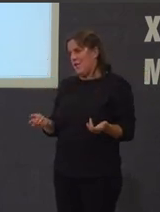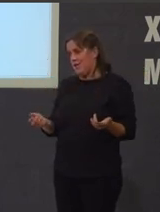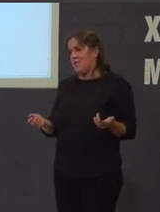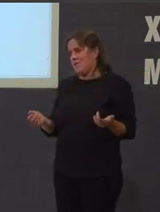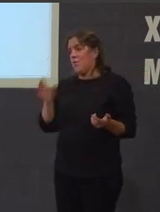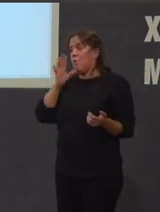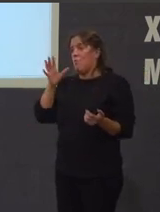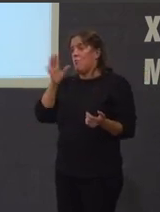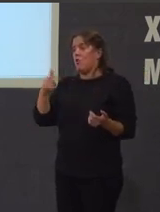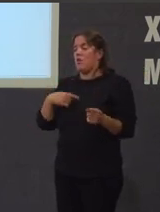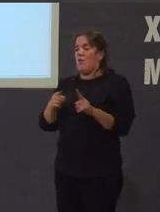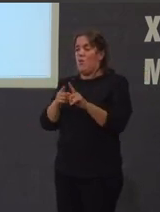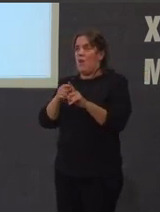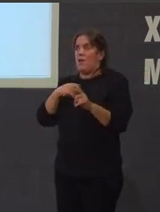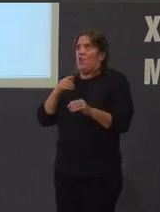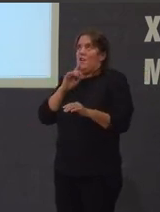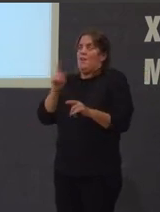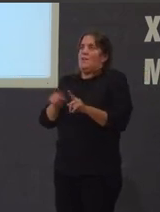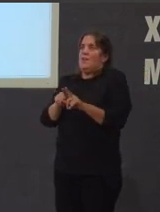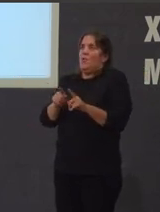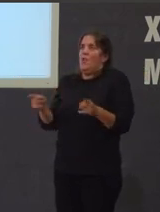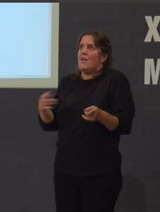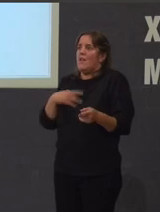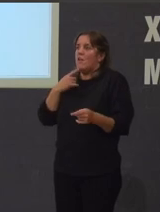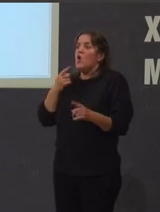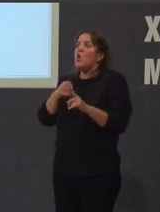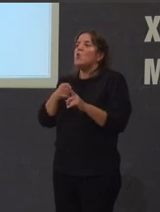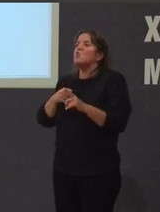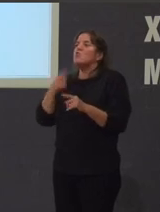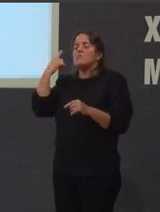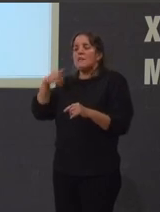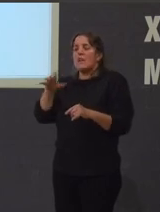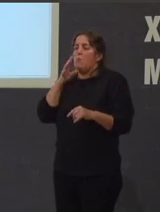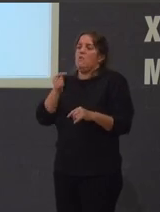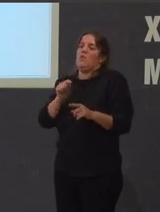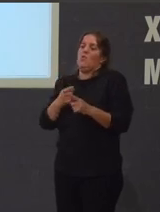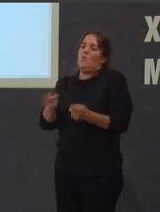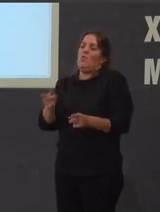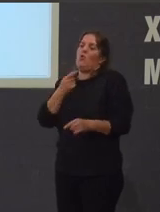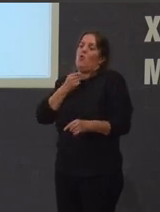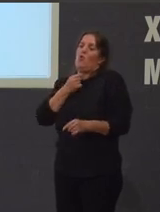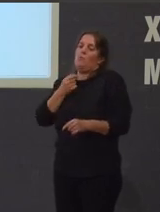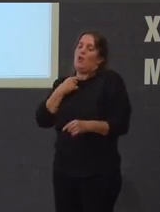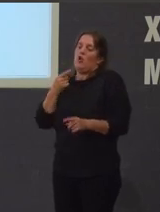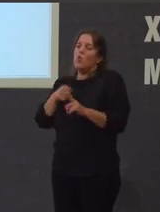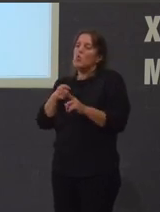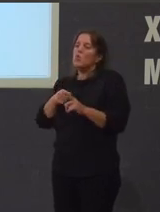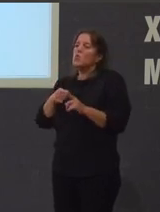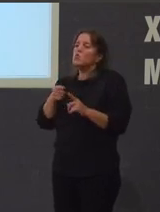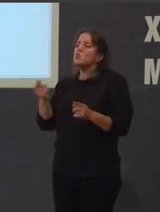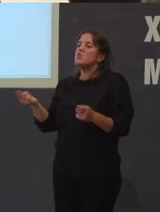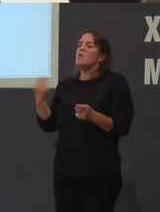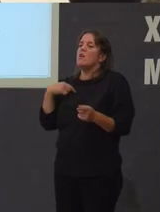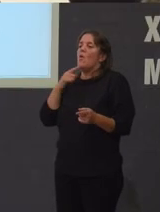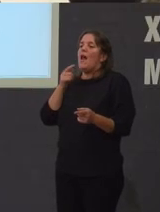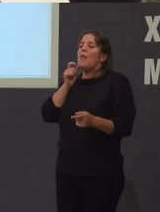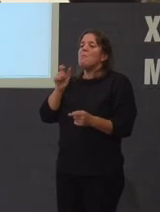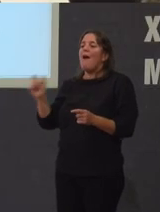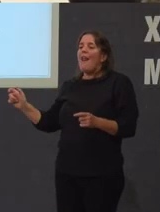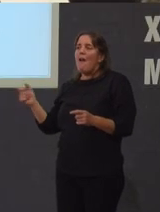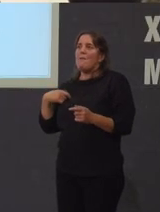porque aquello era un contubernio judeo-masónico utilizo sei que pode ser coña pero utilizo referencias